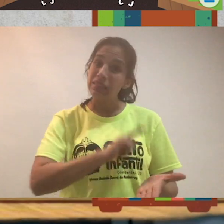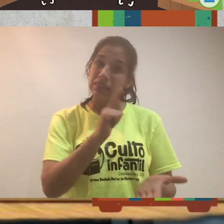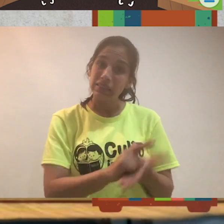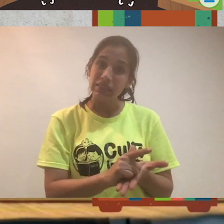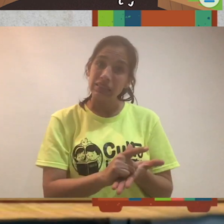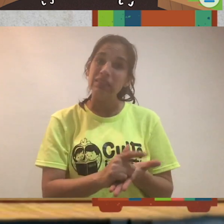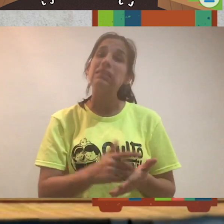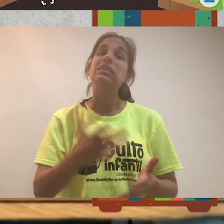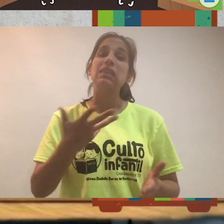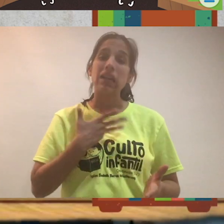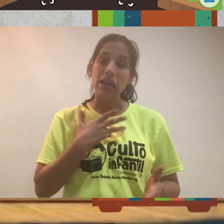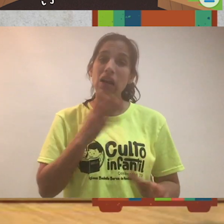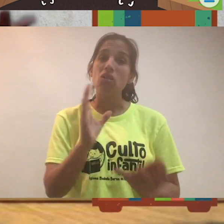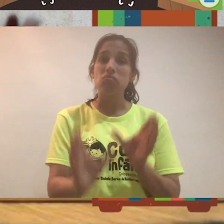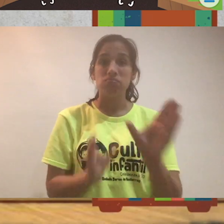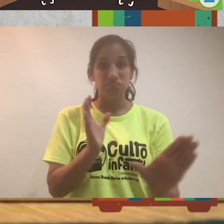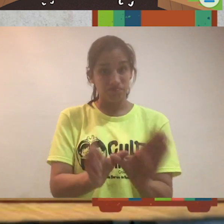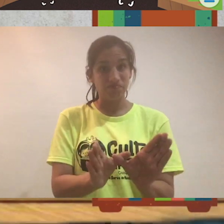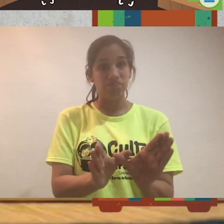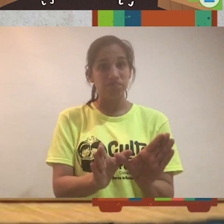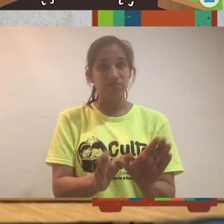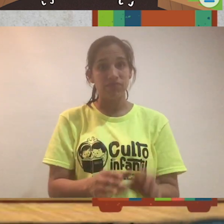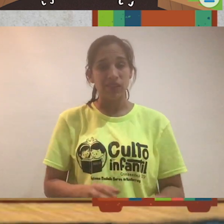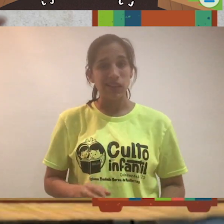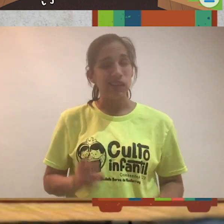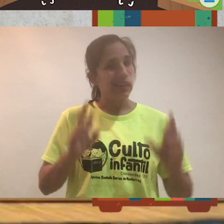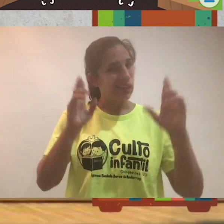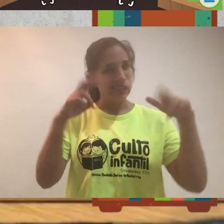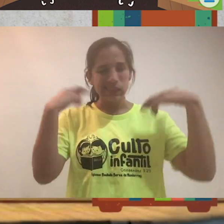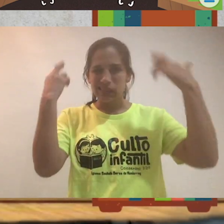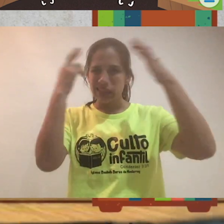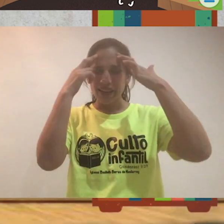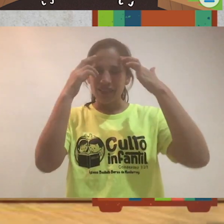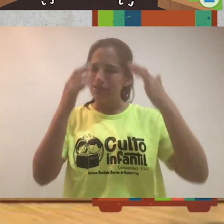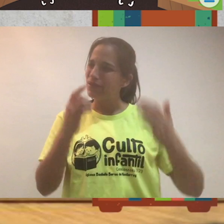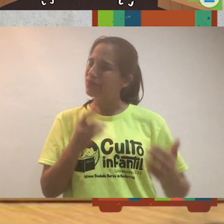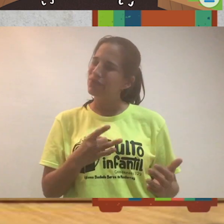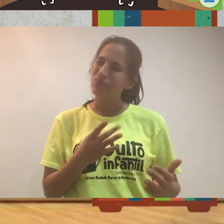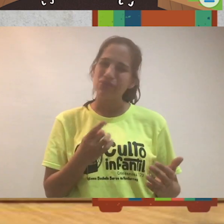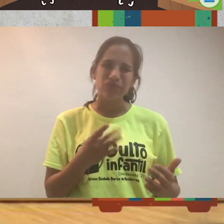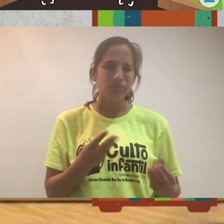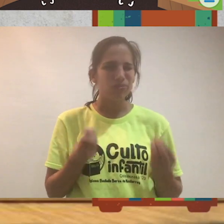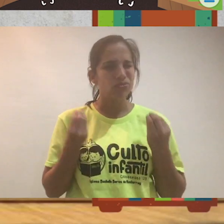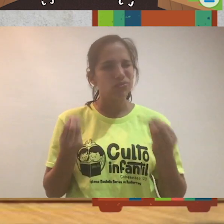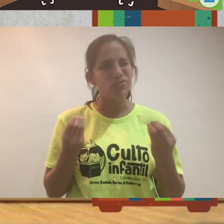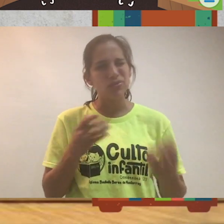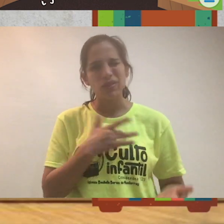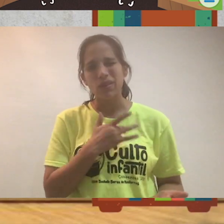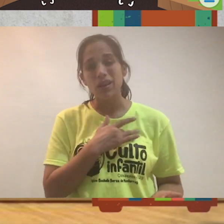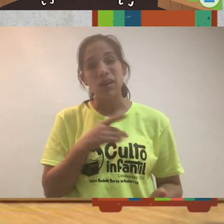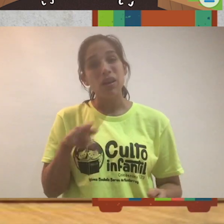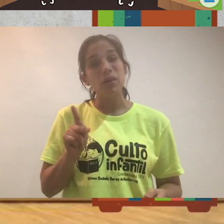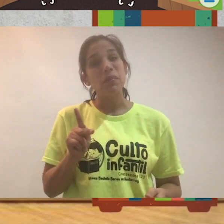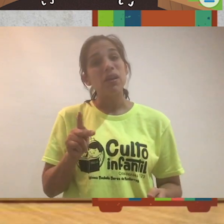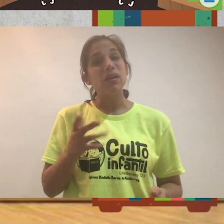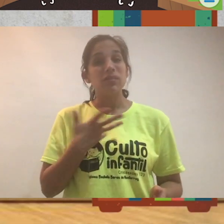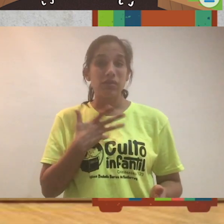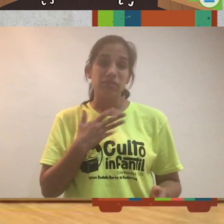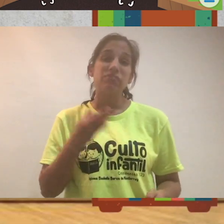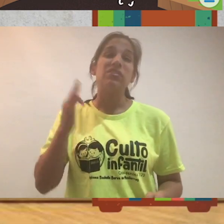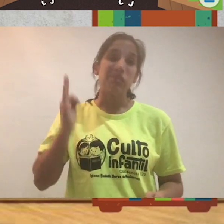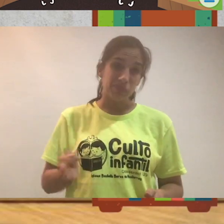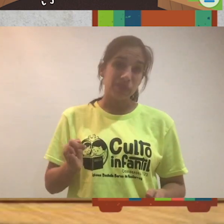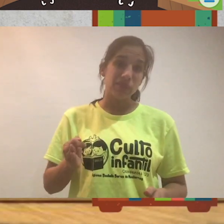Ese decreto se tenía que cumplir. Al rey le dolió mucho en su corazón, pero tuvo que